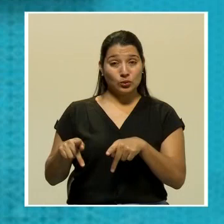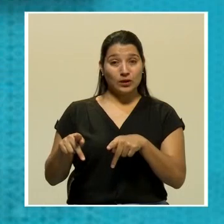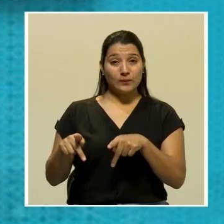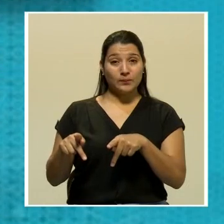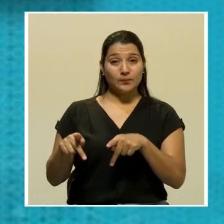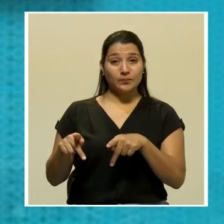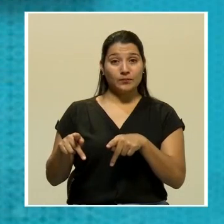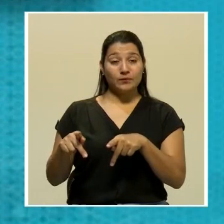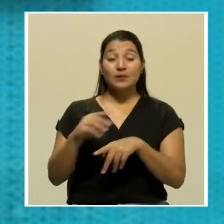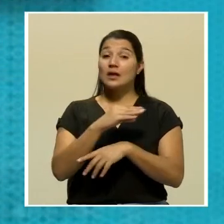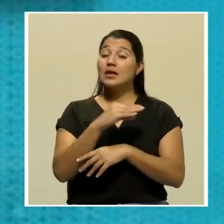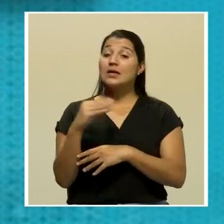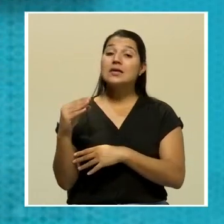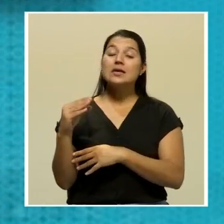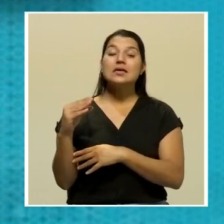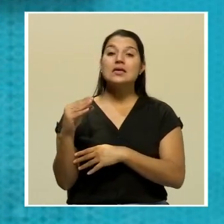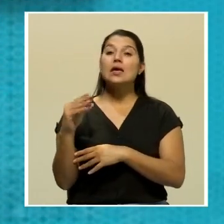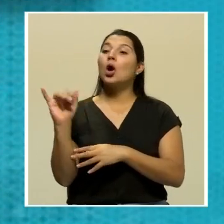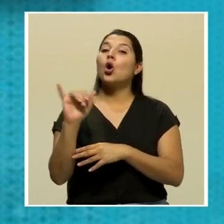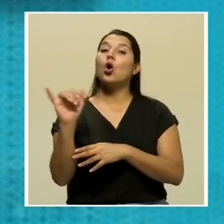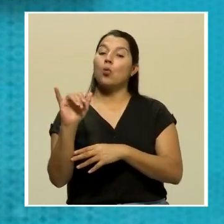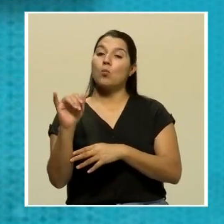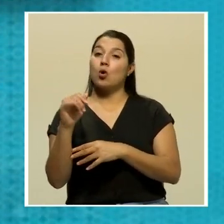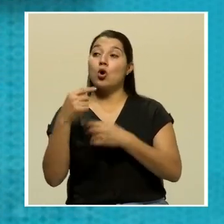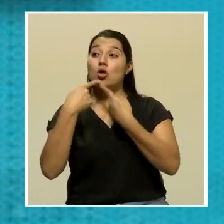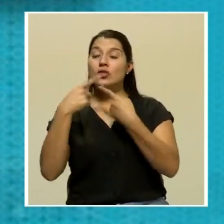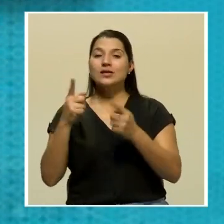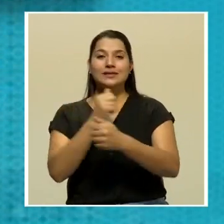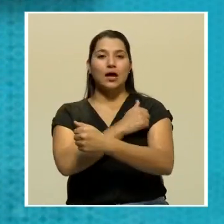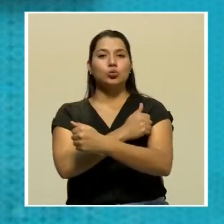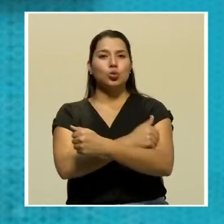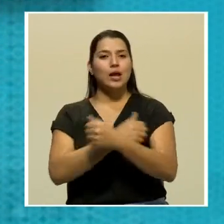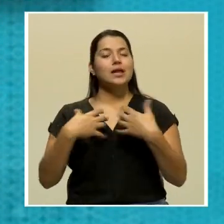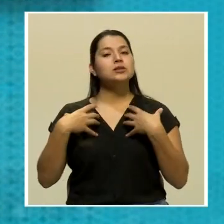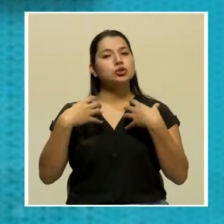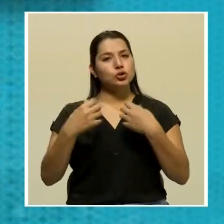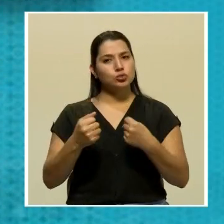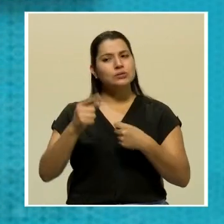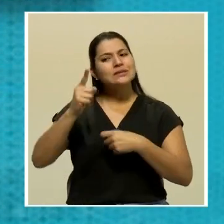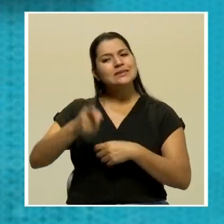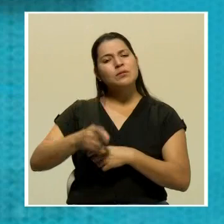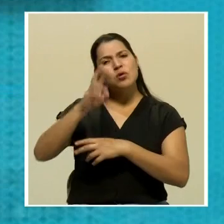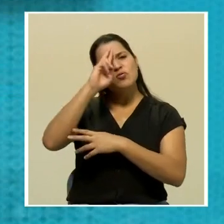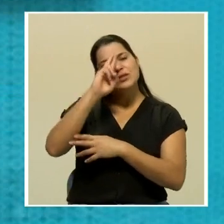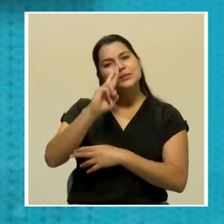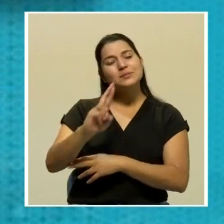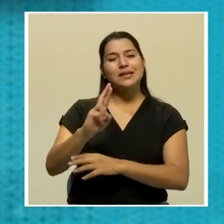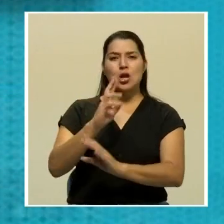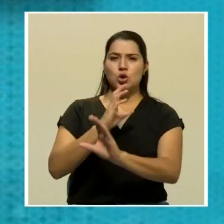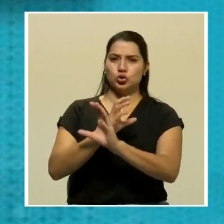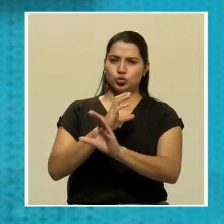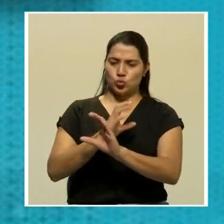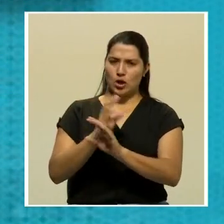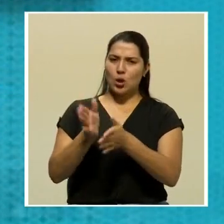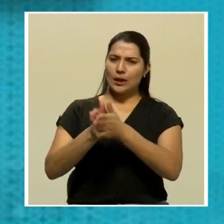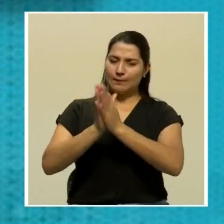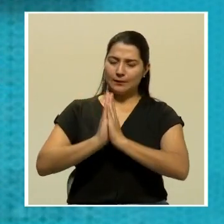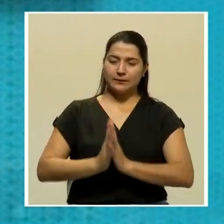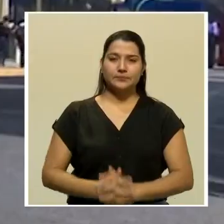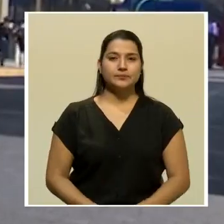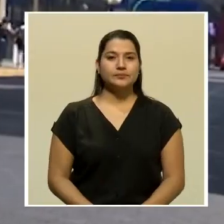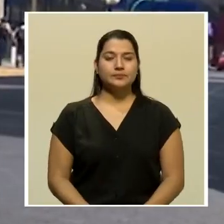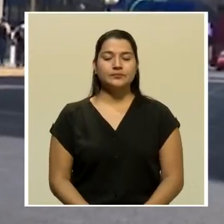conforme lo establecen las autoridades de salud, ser respetuosos de las medidas que se nos piden tomar.